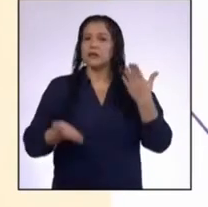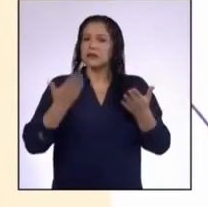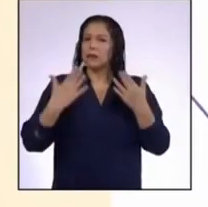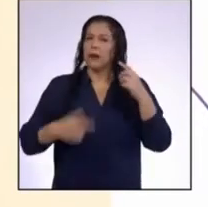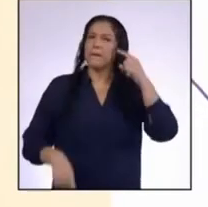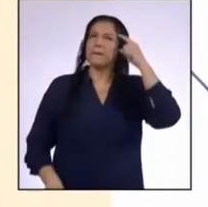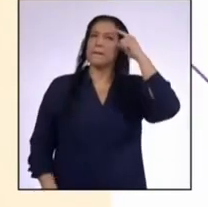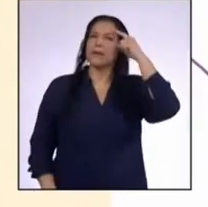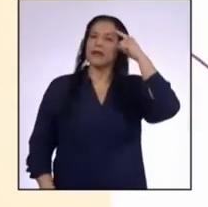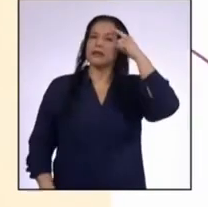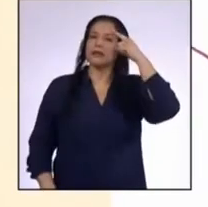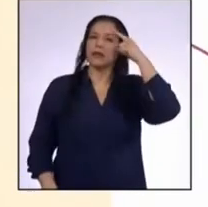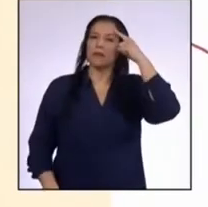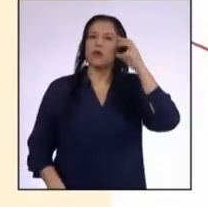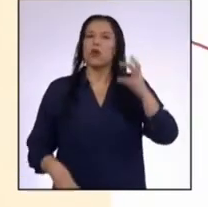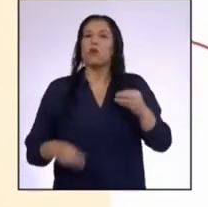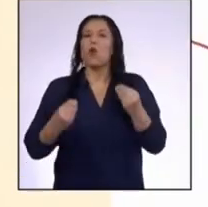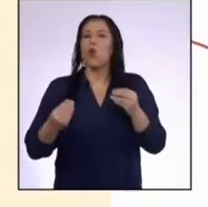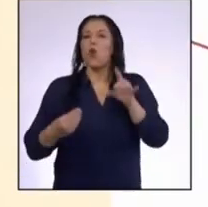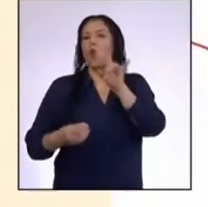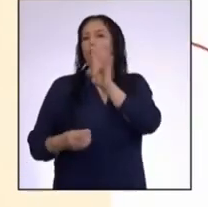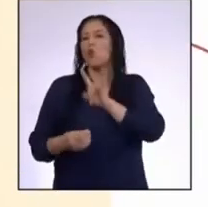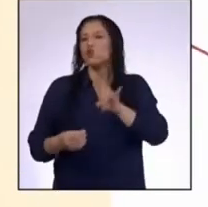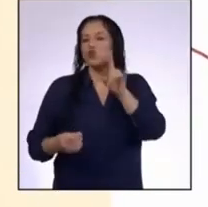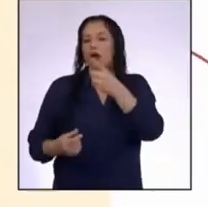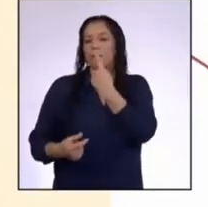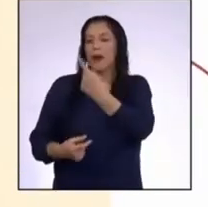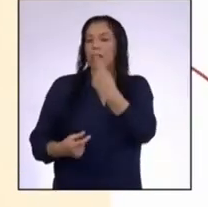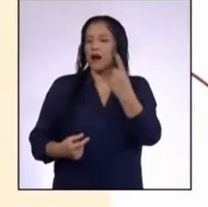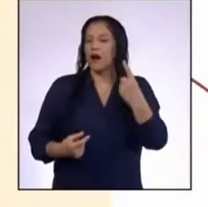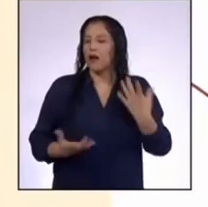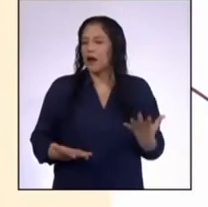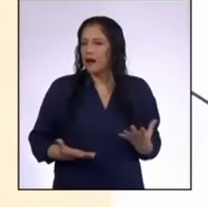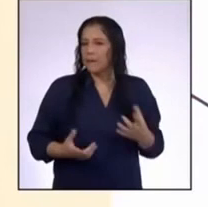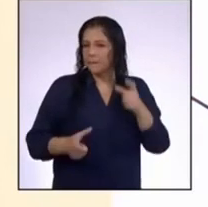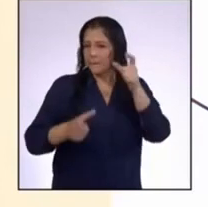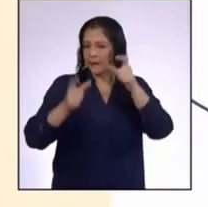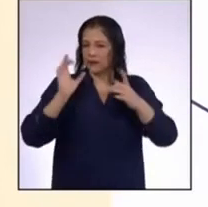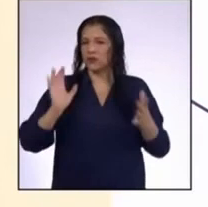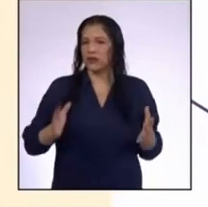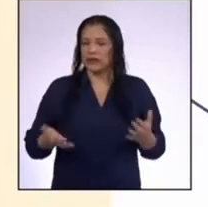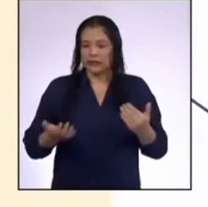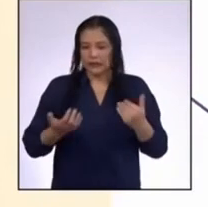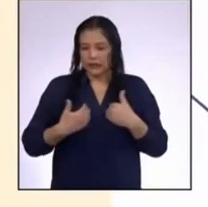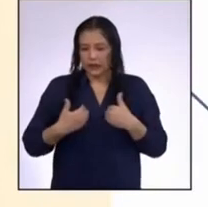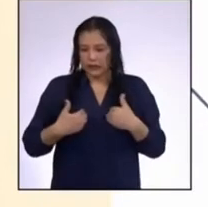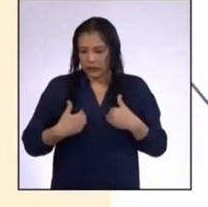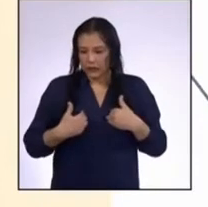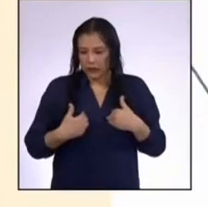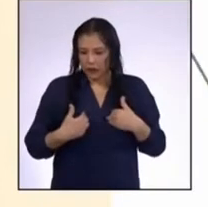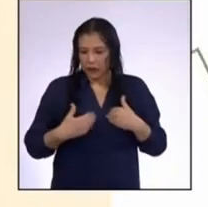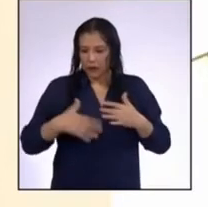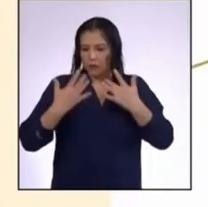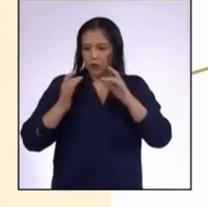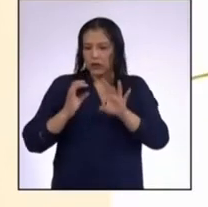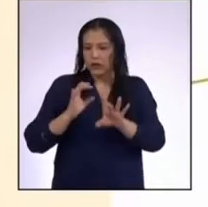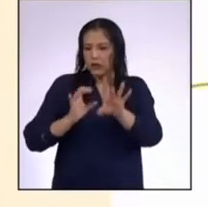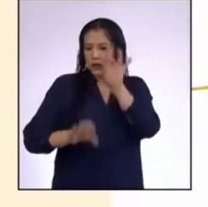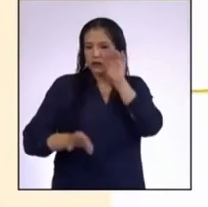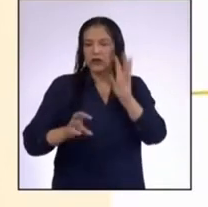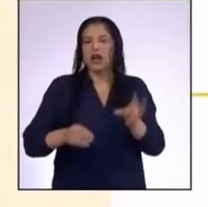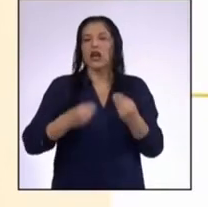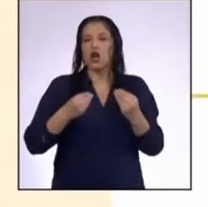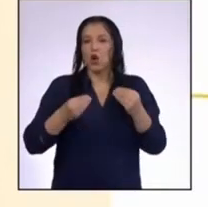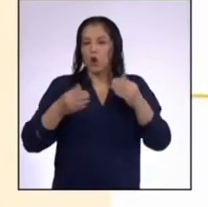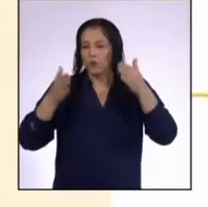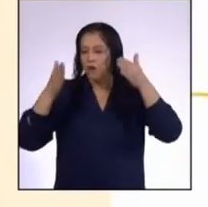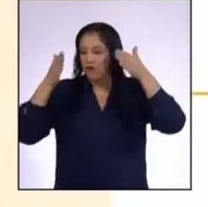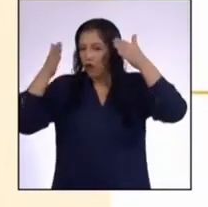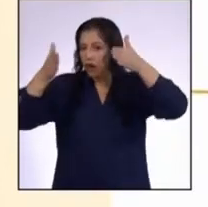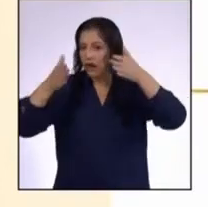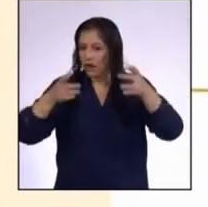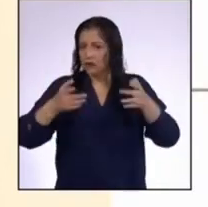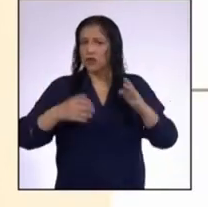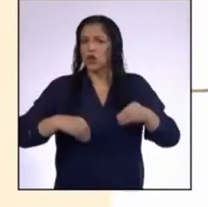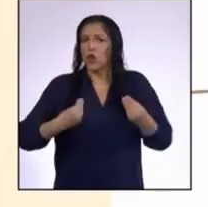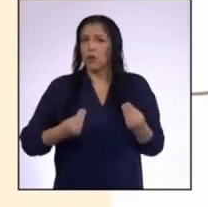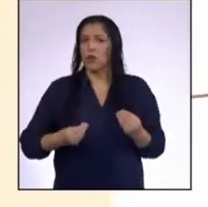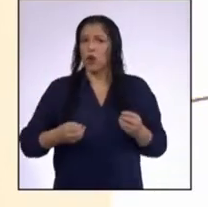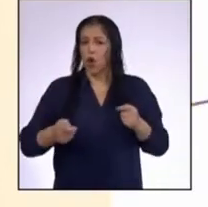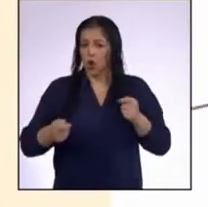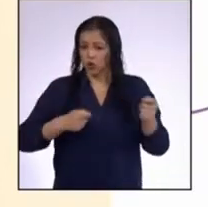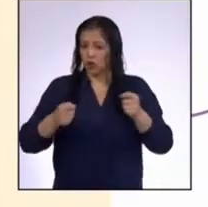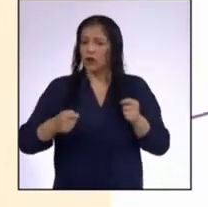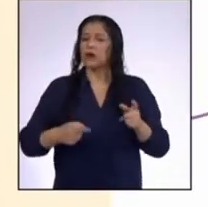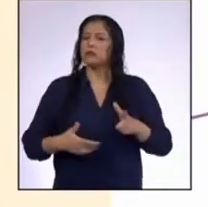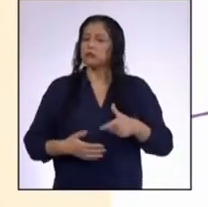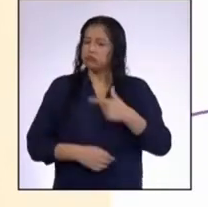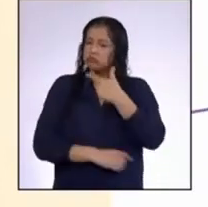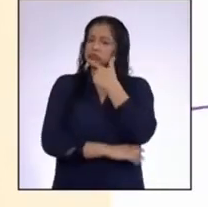las pensamos como la utilidad que tienen para cada uno Es decir, el tenerlas me sirve para identificar cómo abordarlas y controlarlas Creo